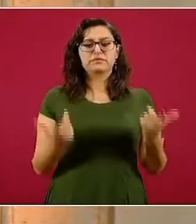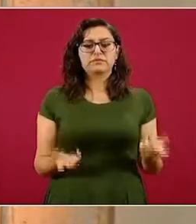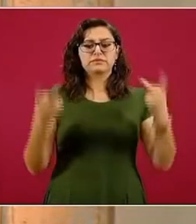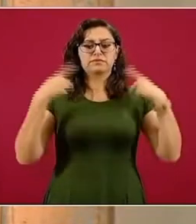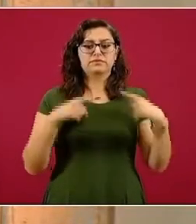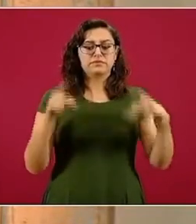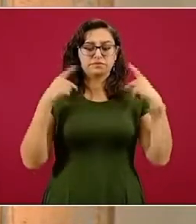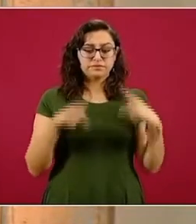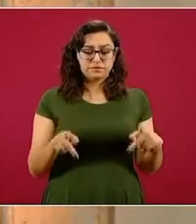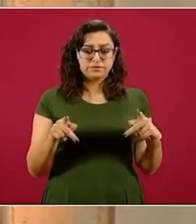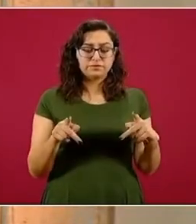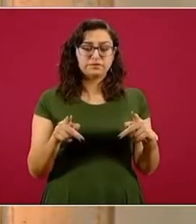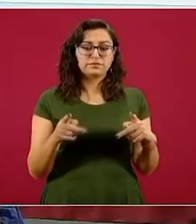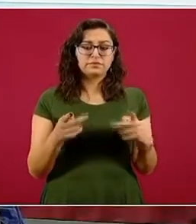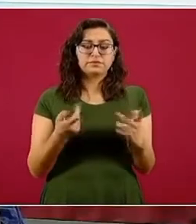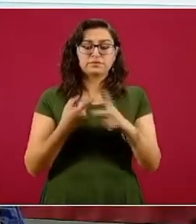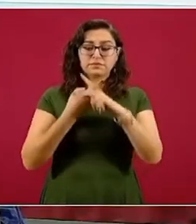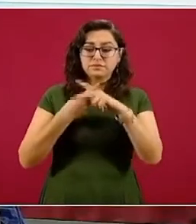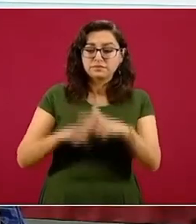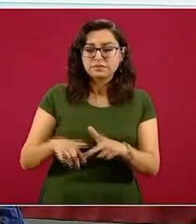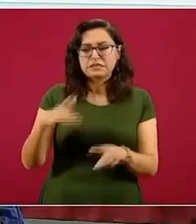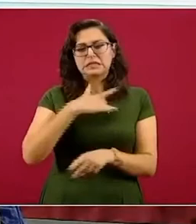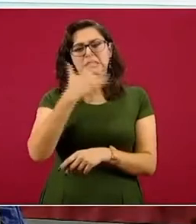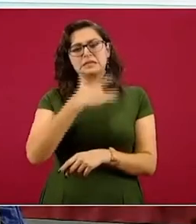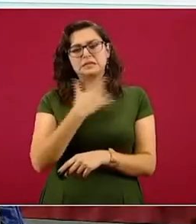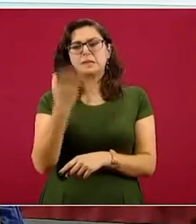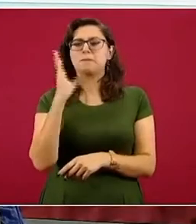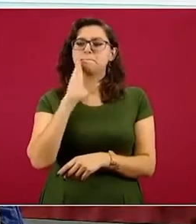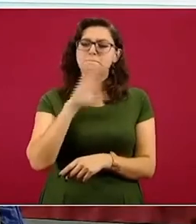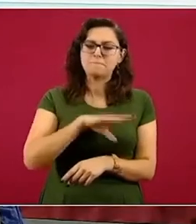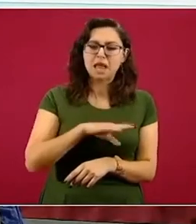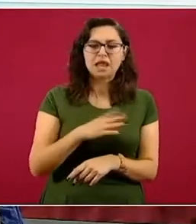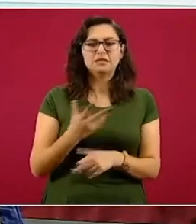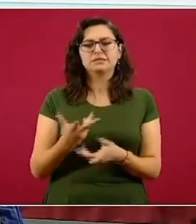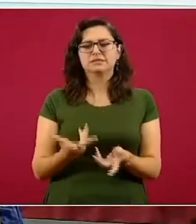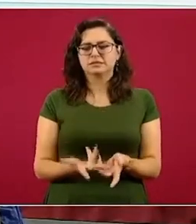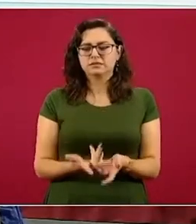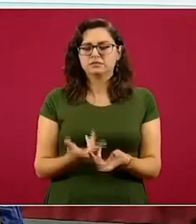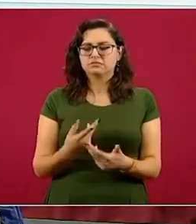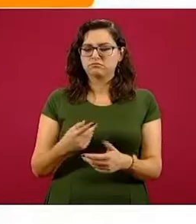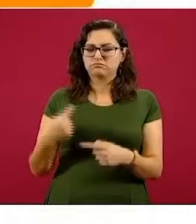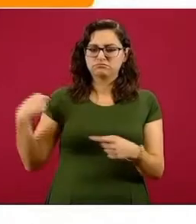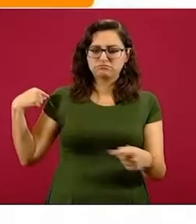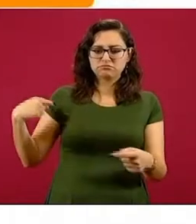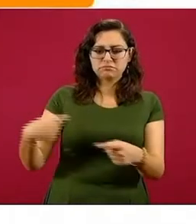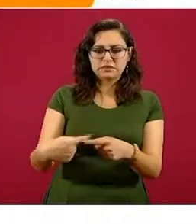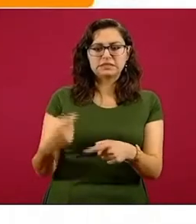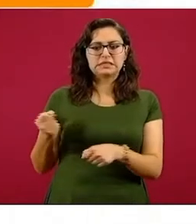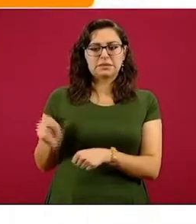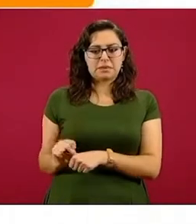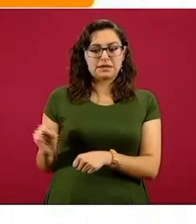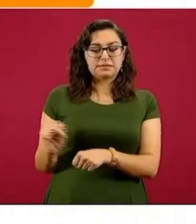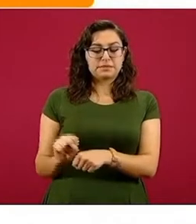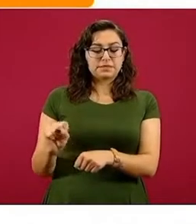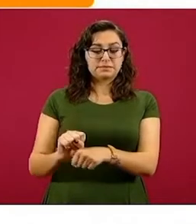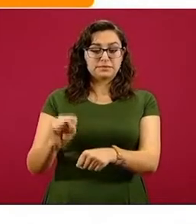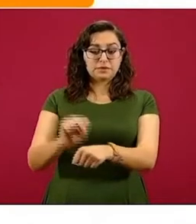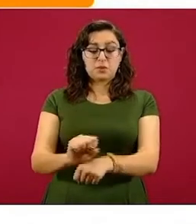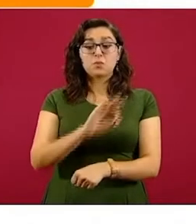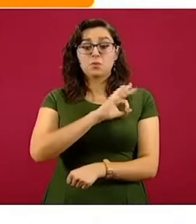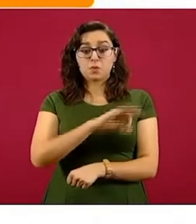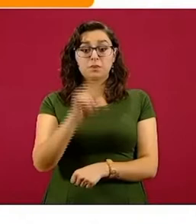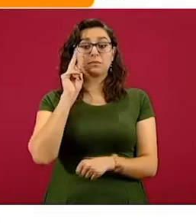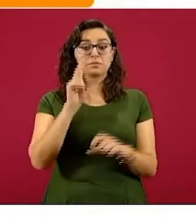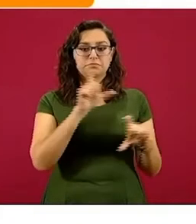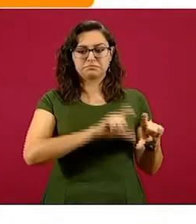personas por su inicio de síntomas para cada una de las semanas epidemiológicas y en estas barras que están apiladas